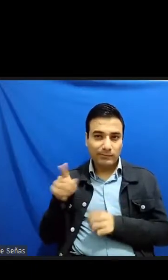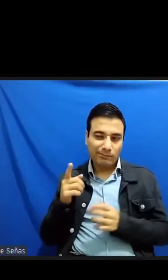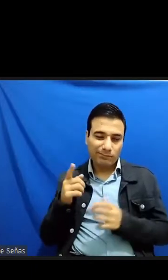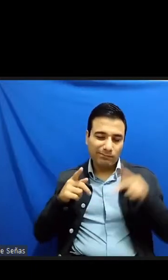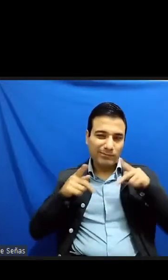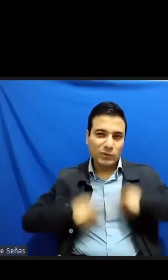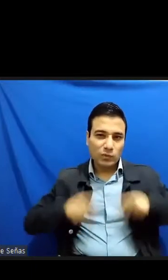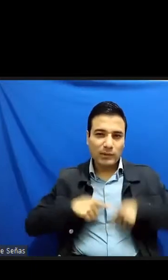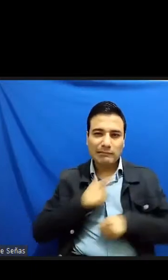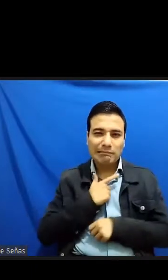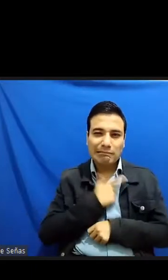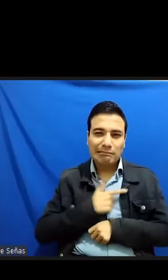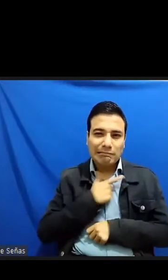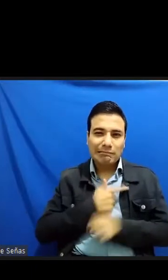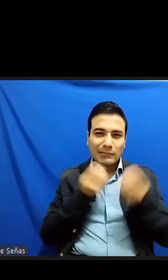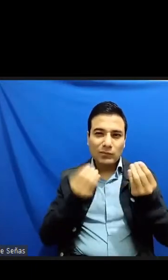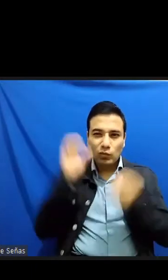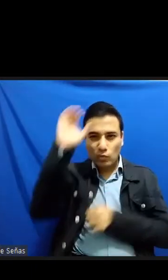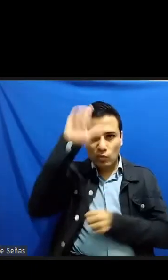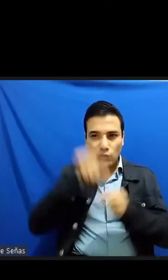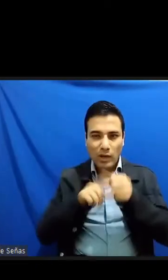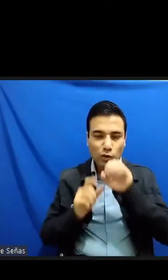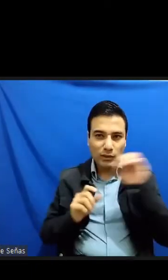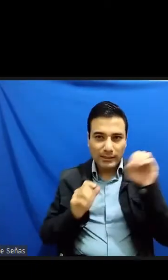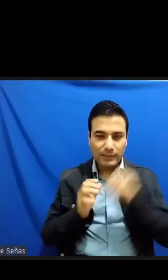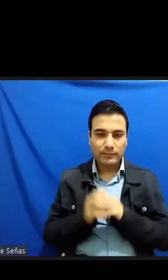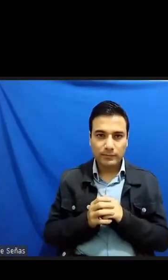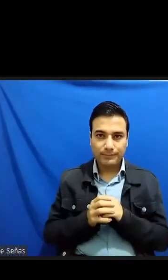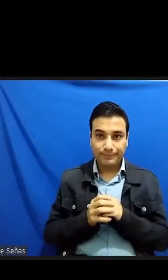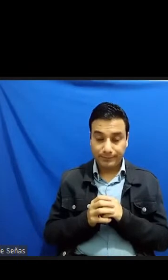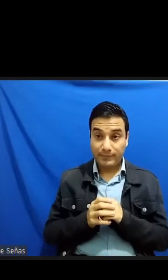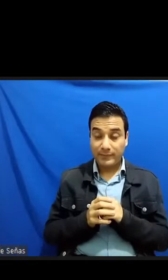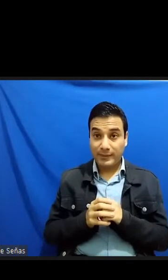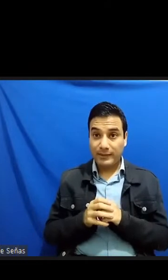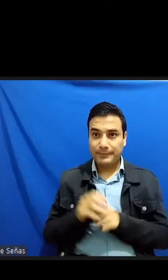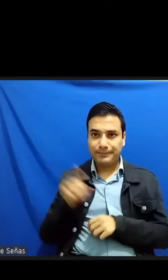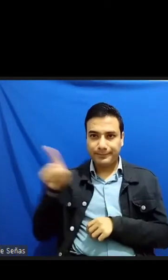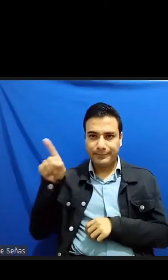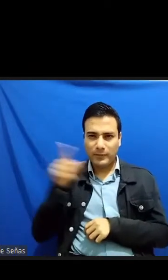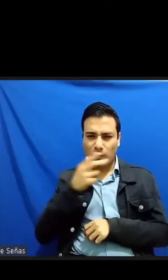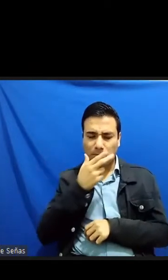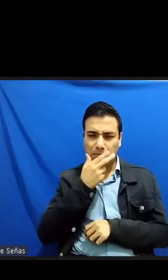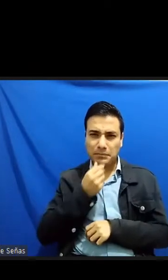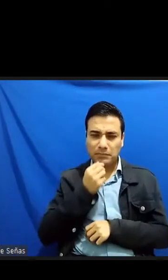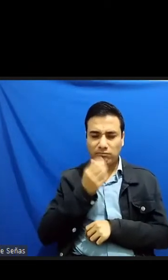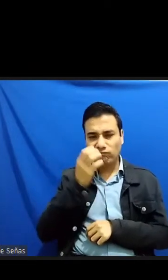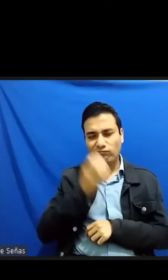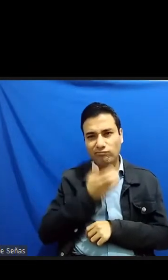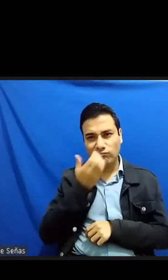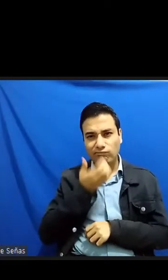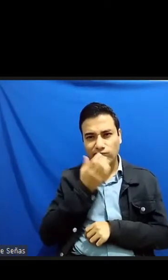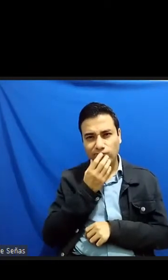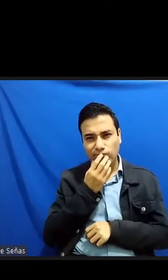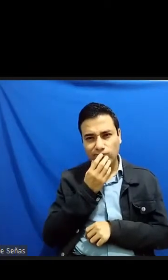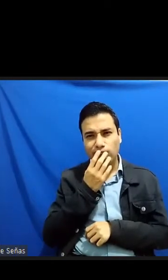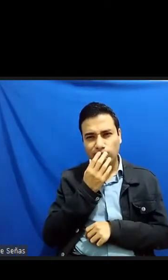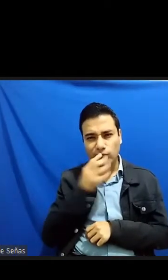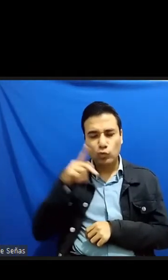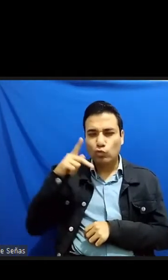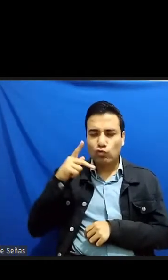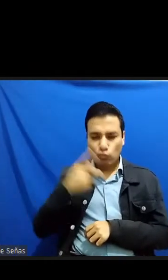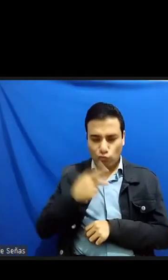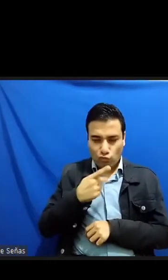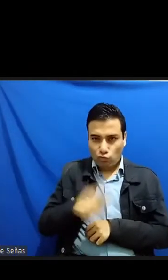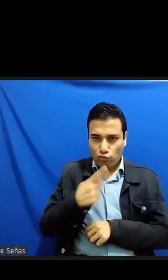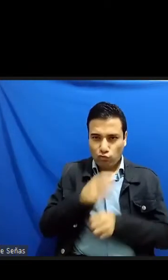tan deslumbrado estaba Tanizaki que utilizaba lo autóctono como supuesto eje solo con